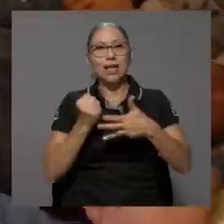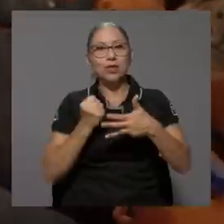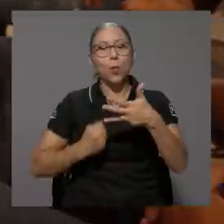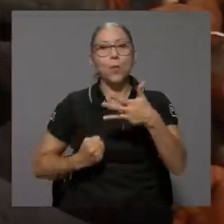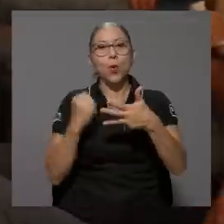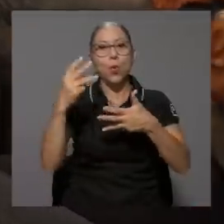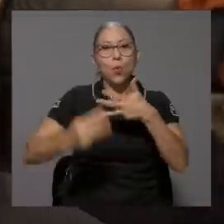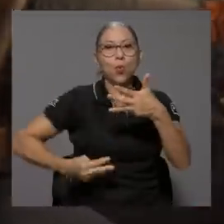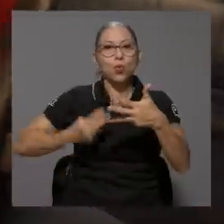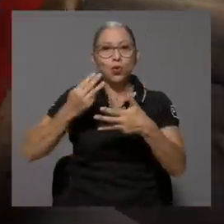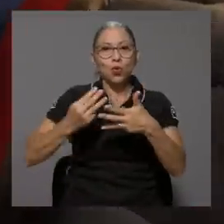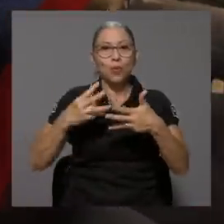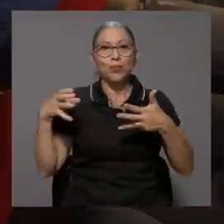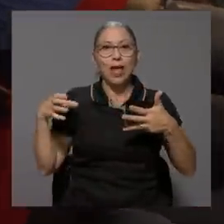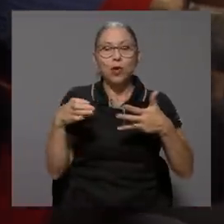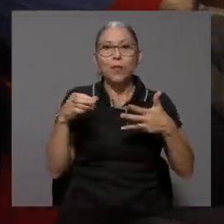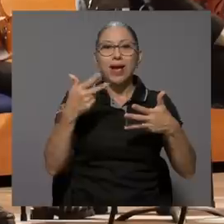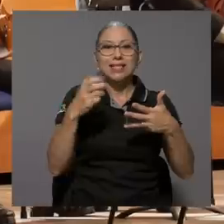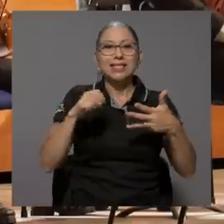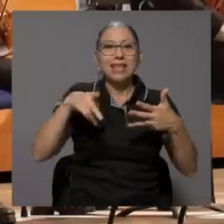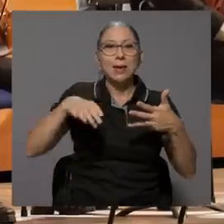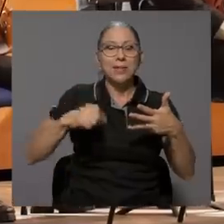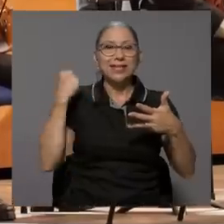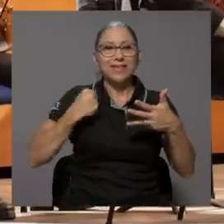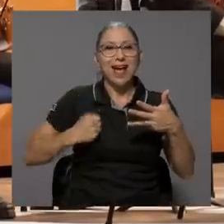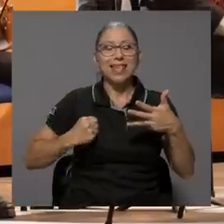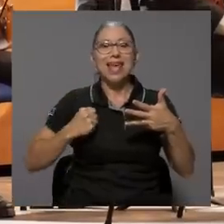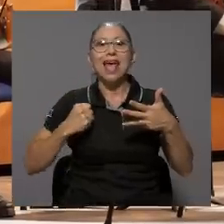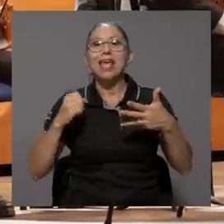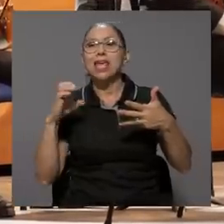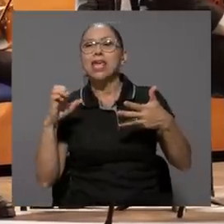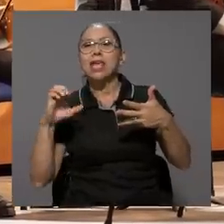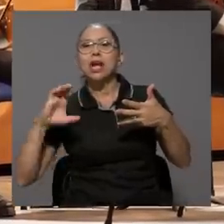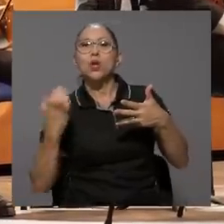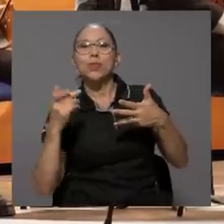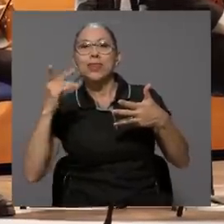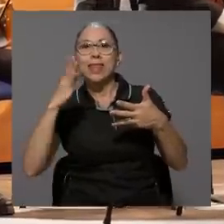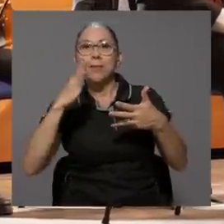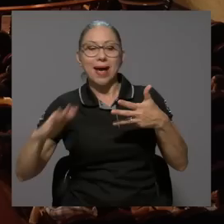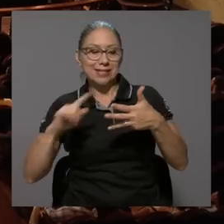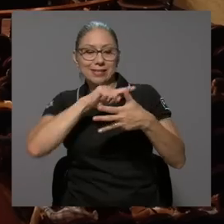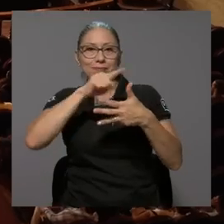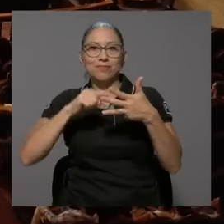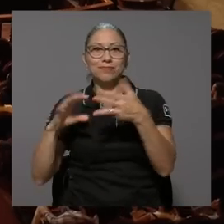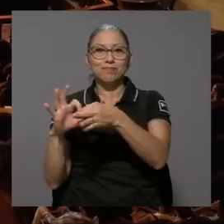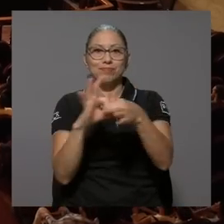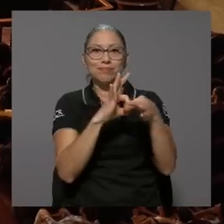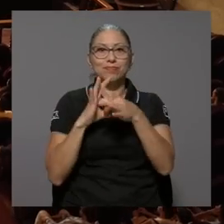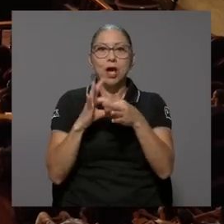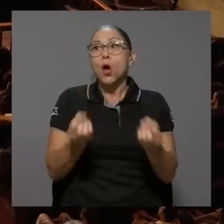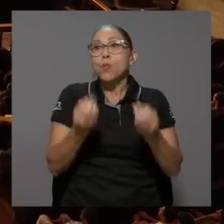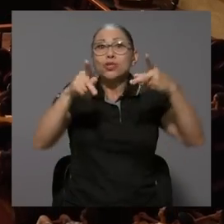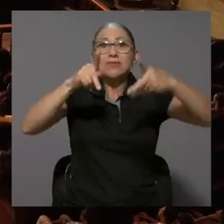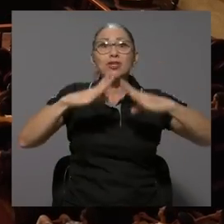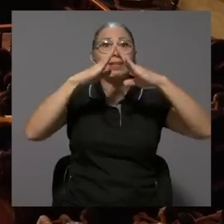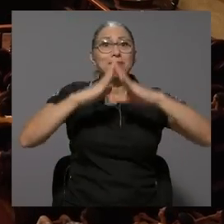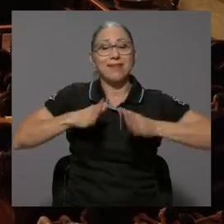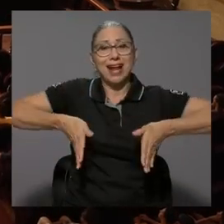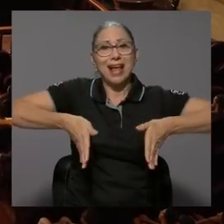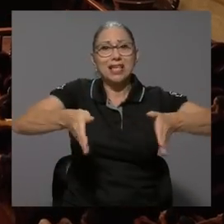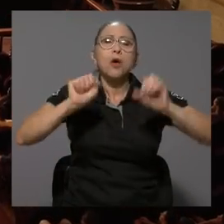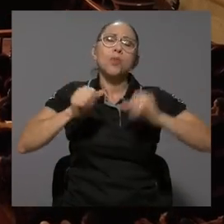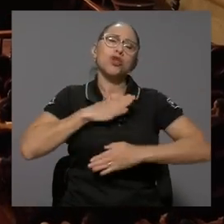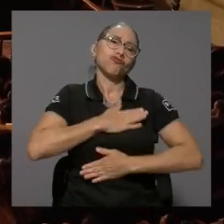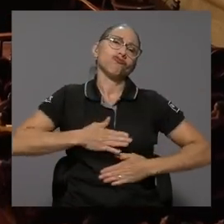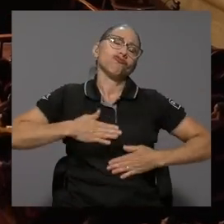Fundación Promundo que agrupa a Chepe Cebaña y la Fundación Club de Paz. Decenas de personas en situación de calle pudieron